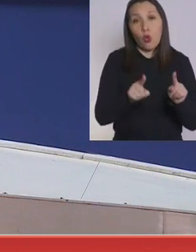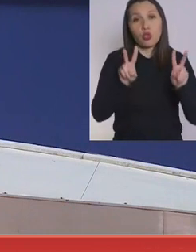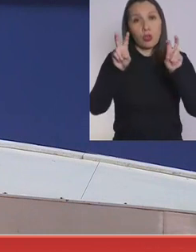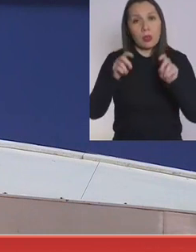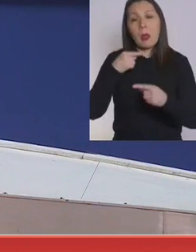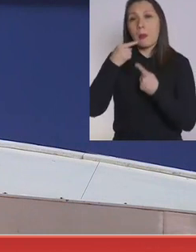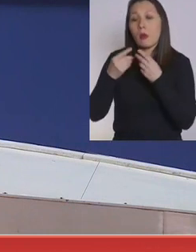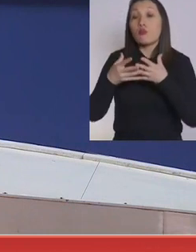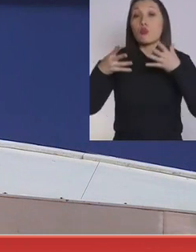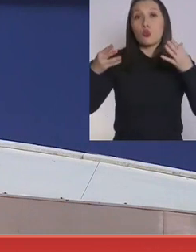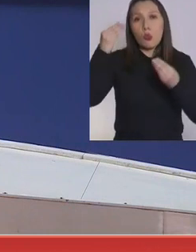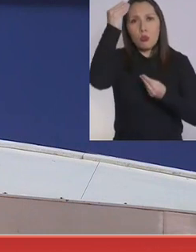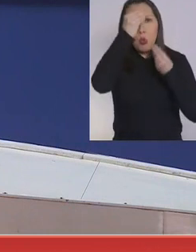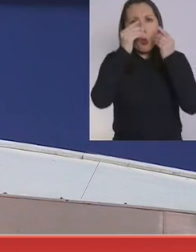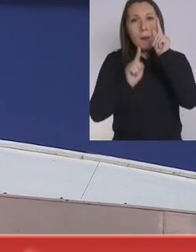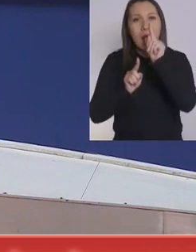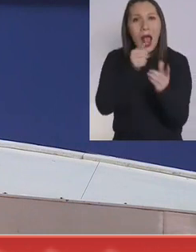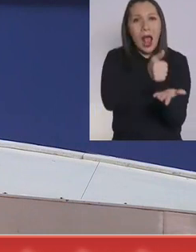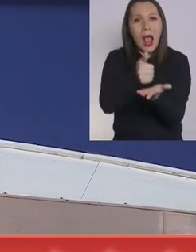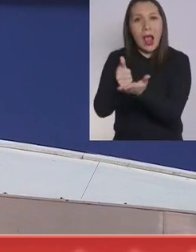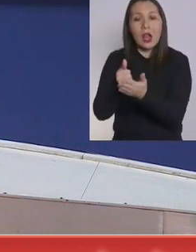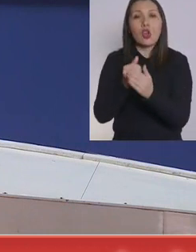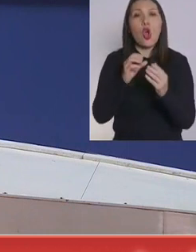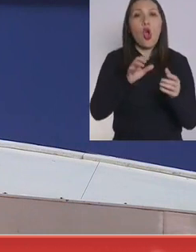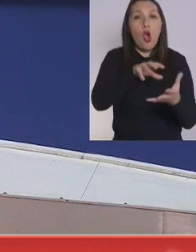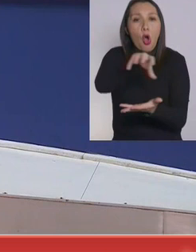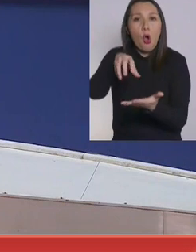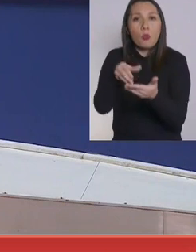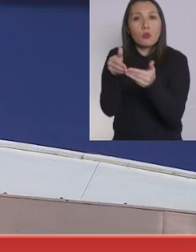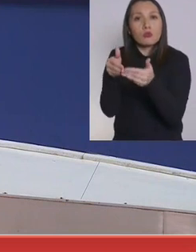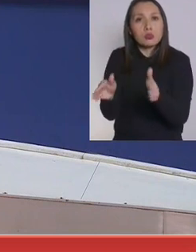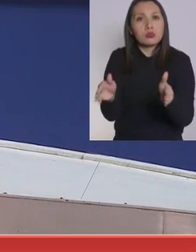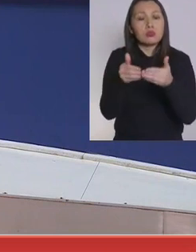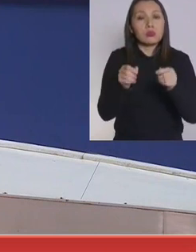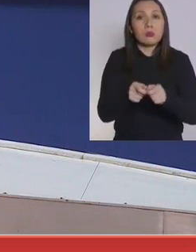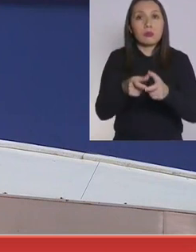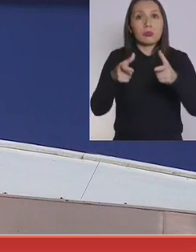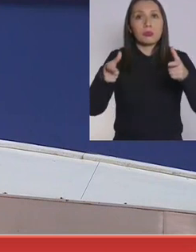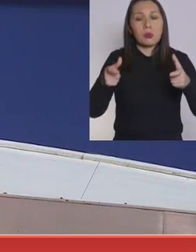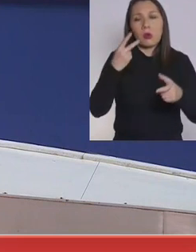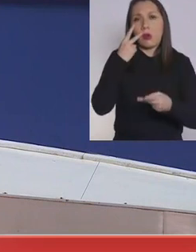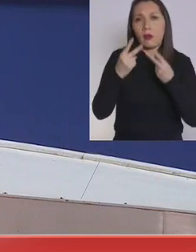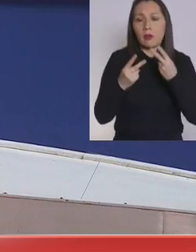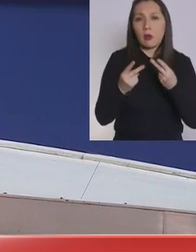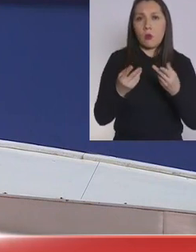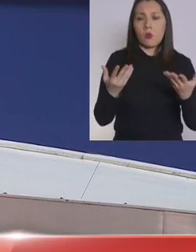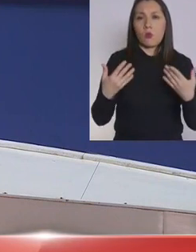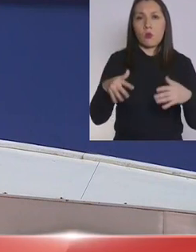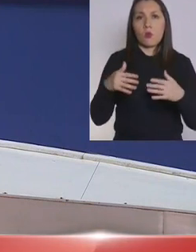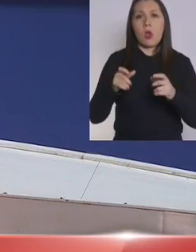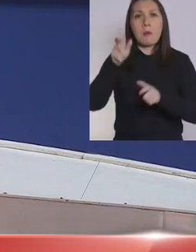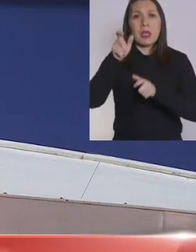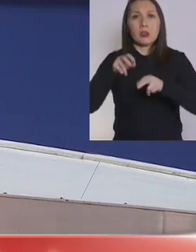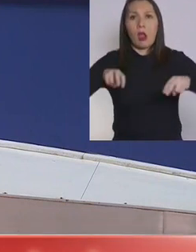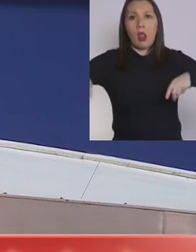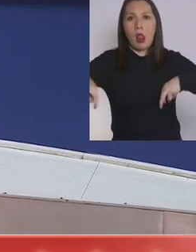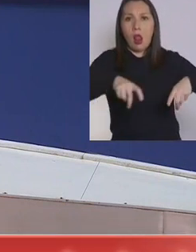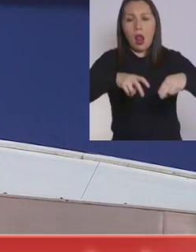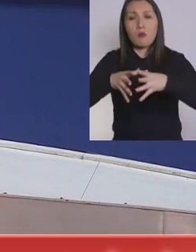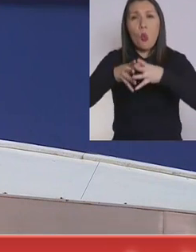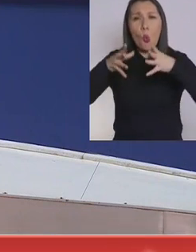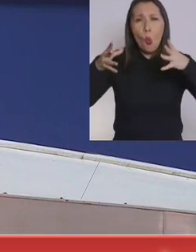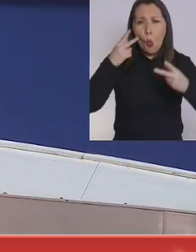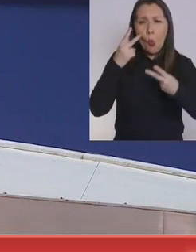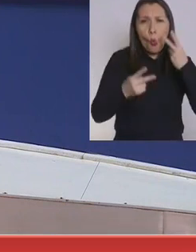también existe alta preocupación por algunos alcaldes de comunas en transición, donde se vio un aumento más allá de lo esperado en el flujo de la gente en las calles,